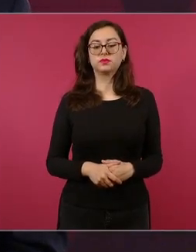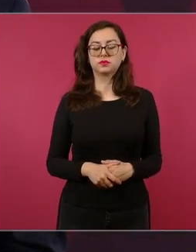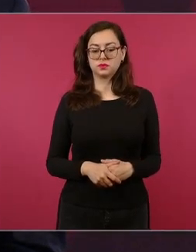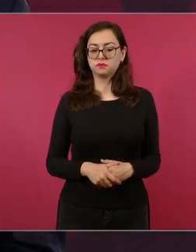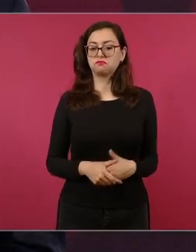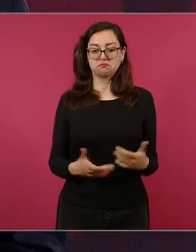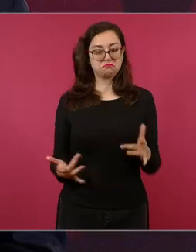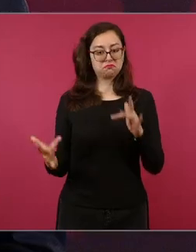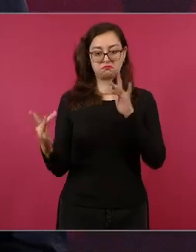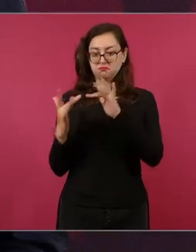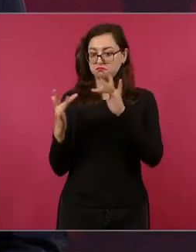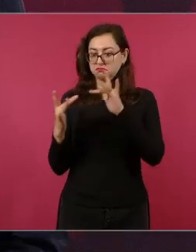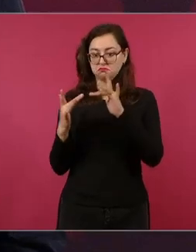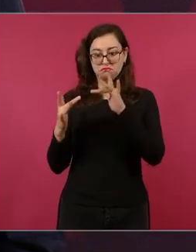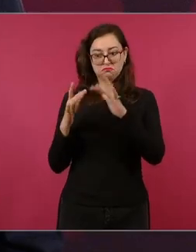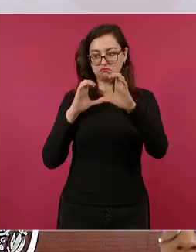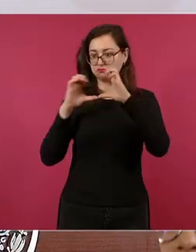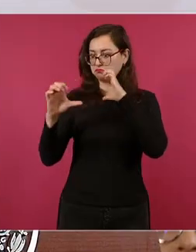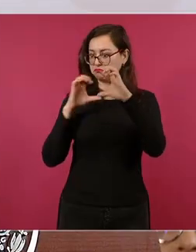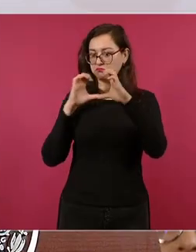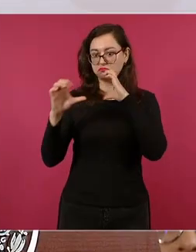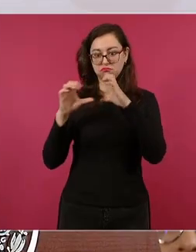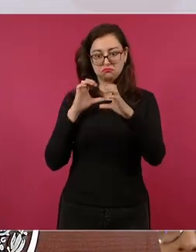una transición ordenada